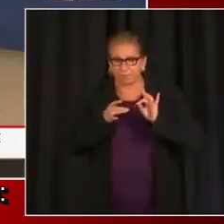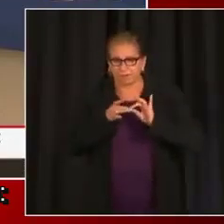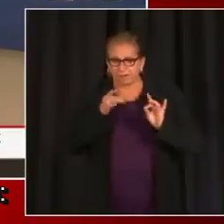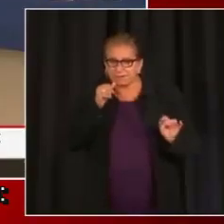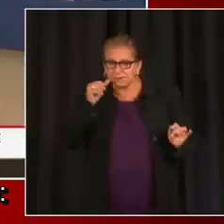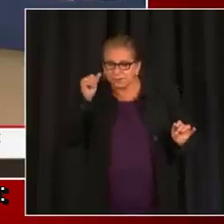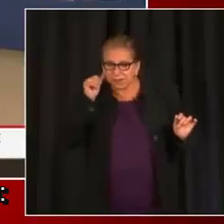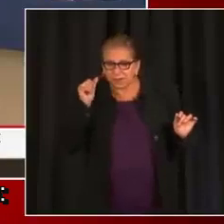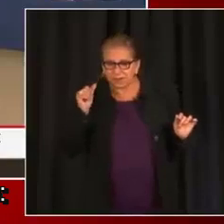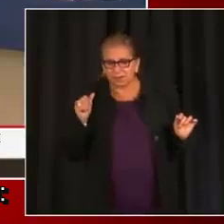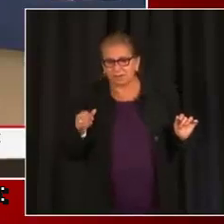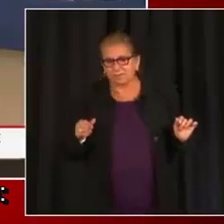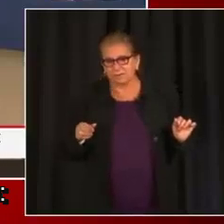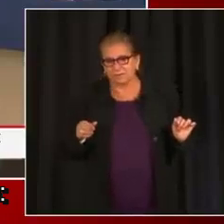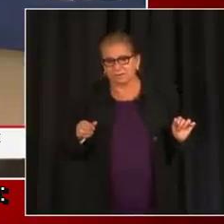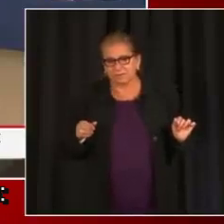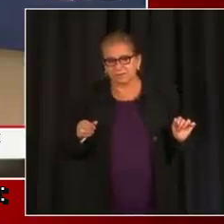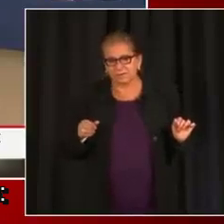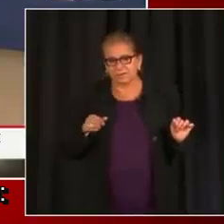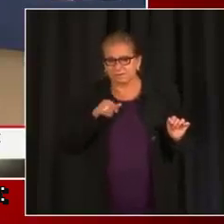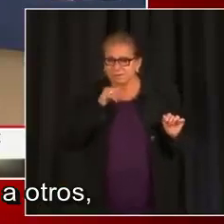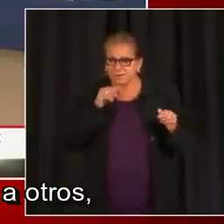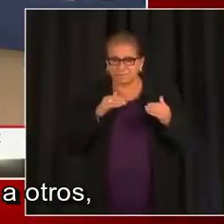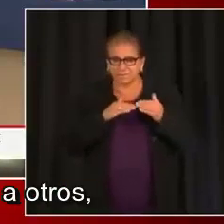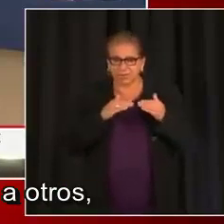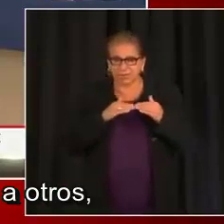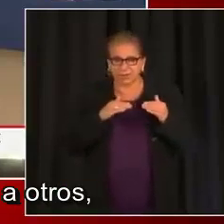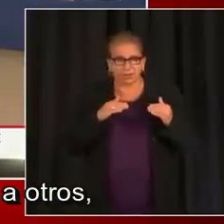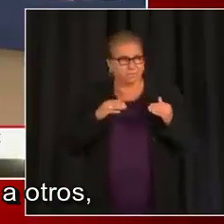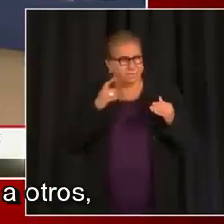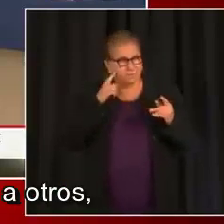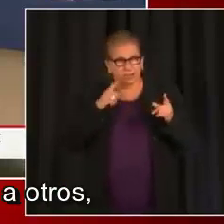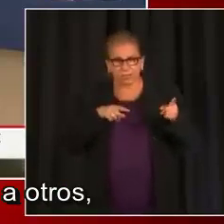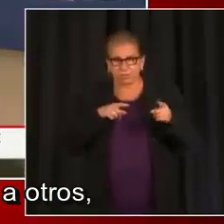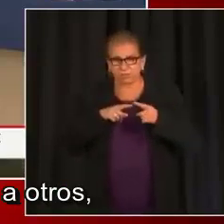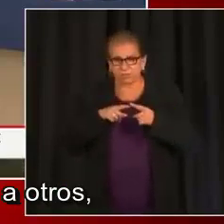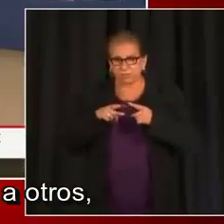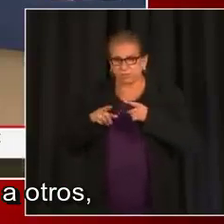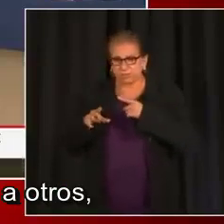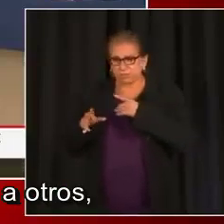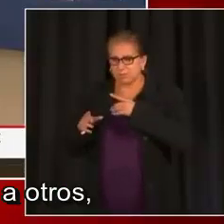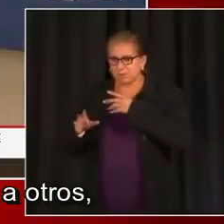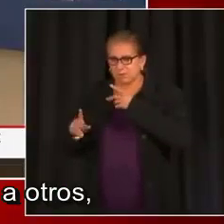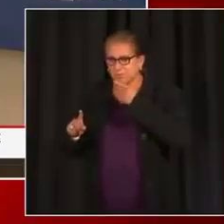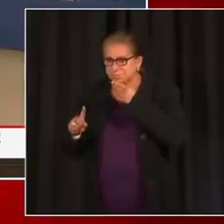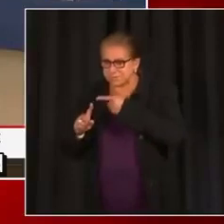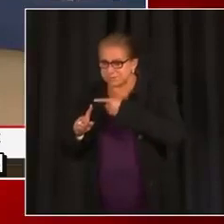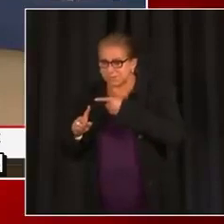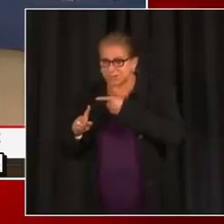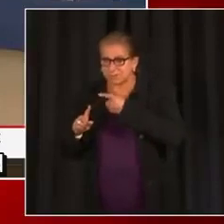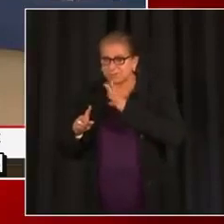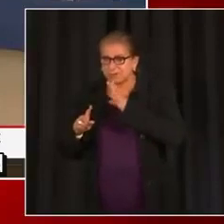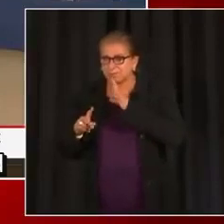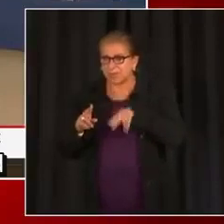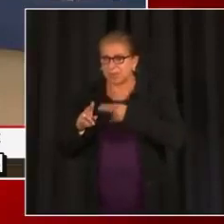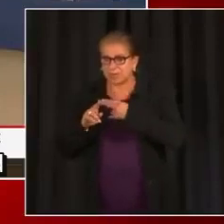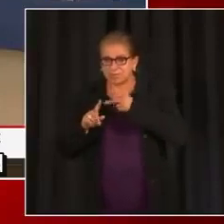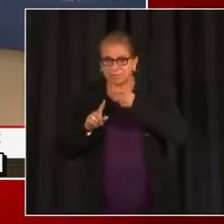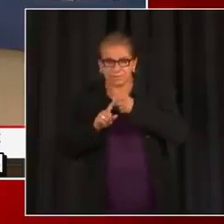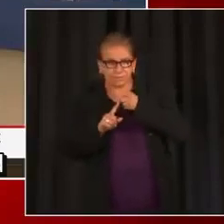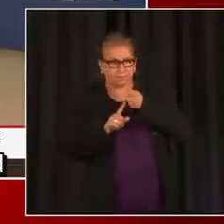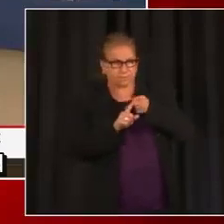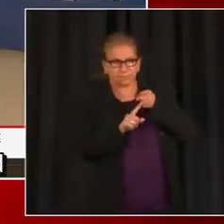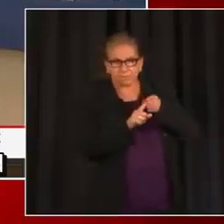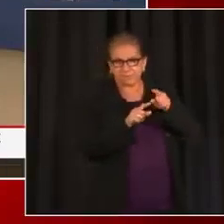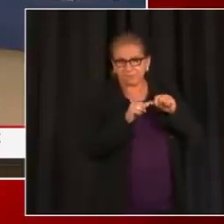pero dio unos comentarios ayer y dijo, estoy parafraseando, que no era justo que usted echara culpas, que no era la responsabilidad de